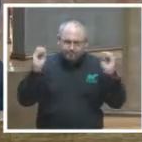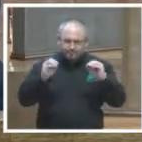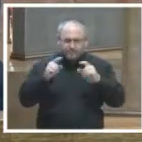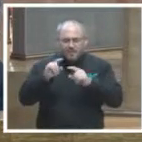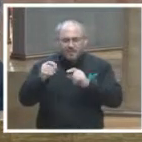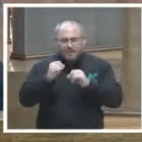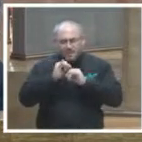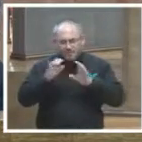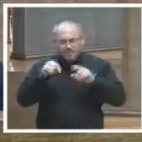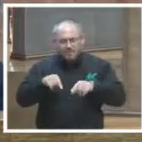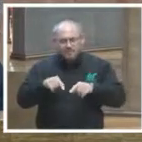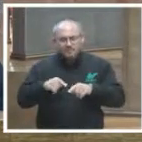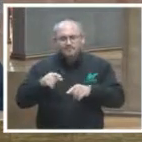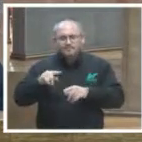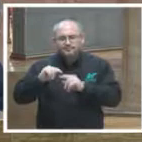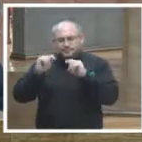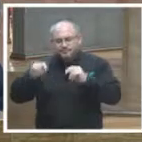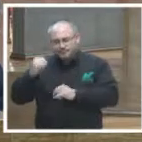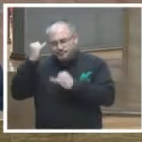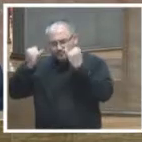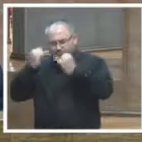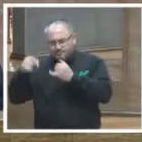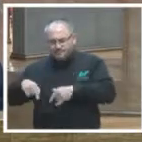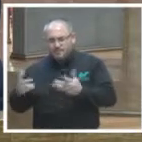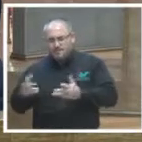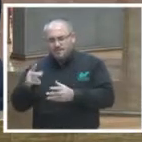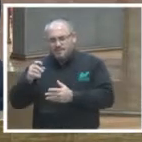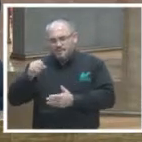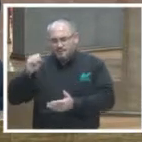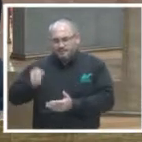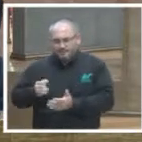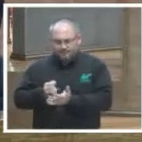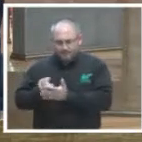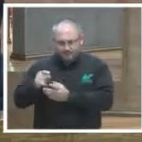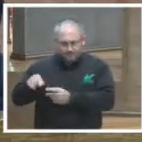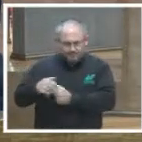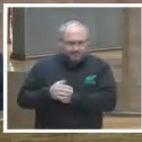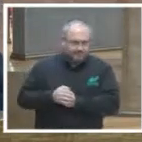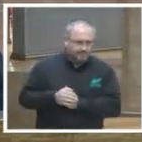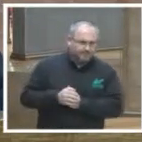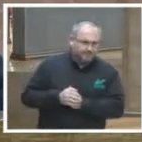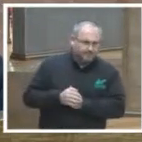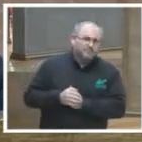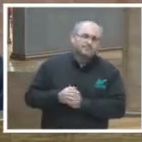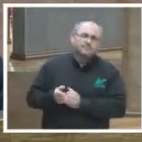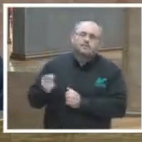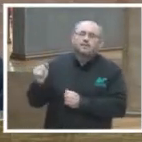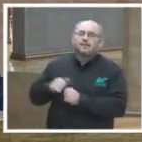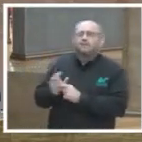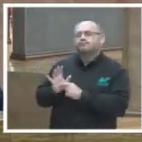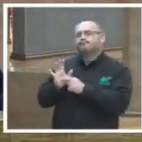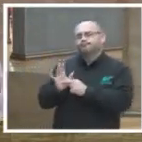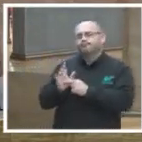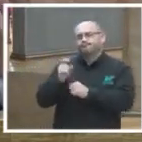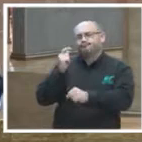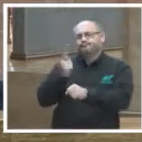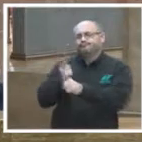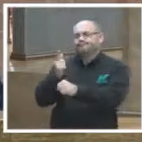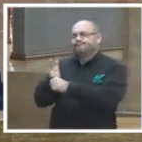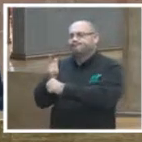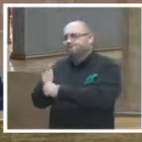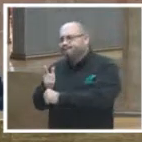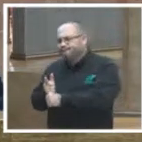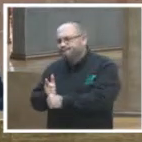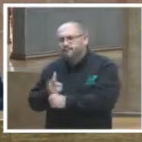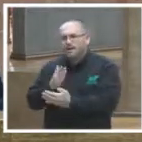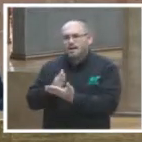infografías de las tesis y jurisprudencias que emite el Tribunal el Pleno del Tribunal Electoral y con esto nos damos cuenta además de que en